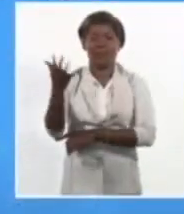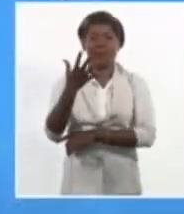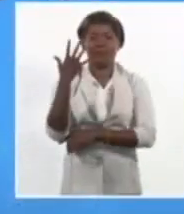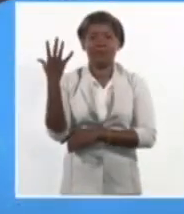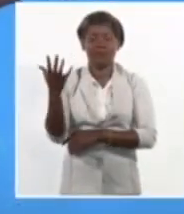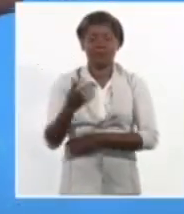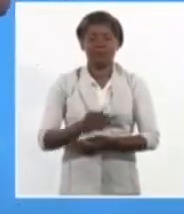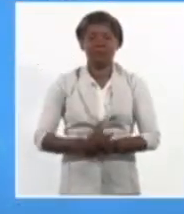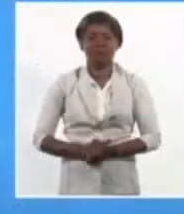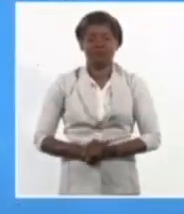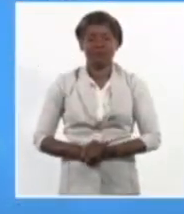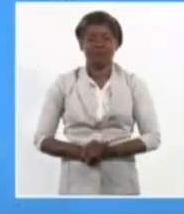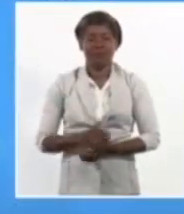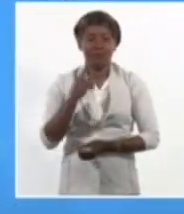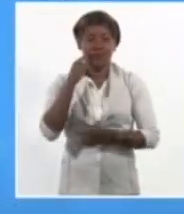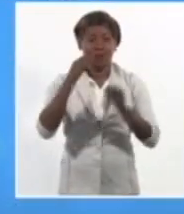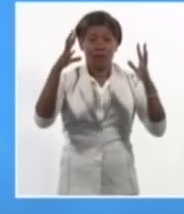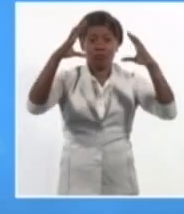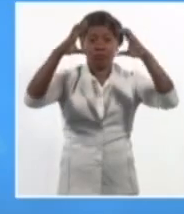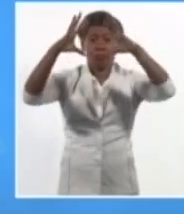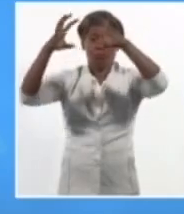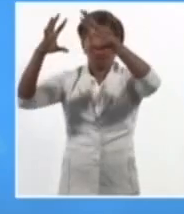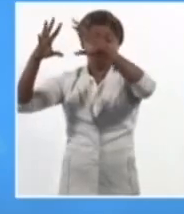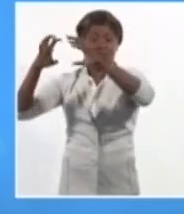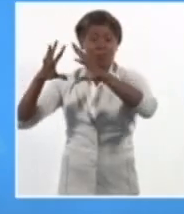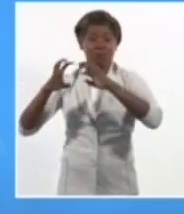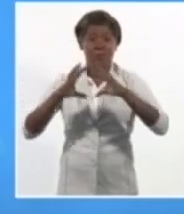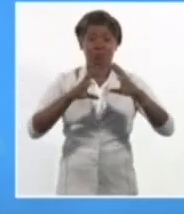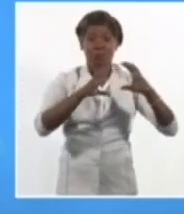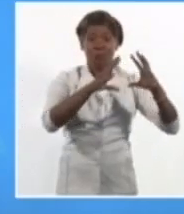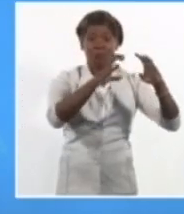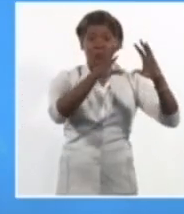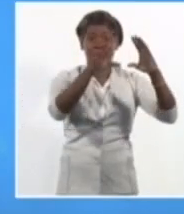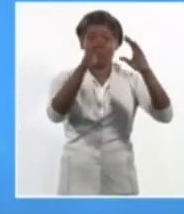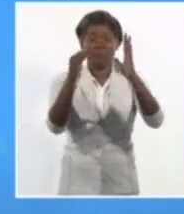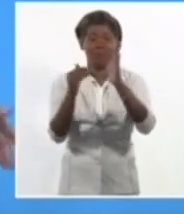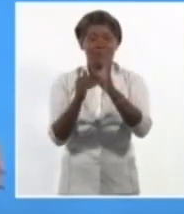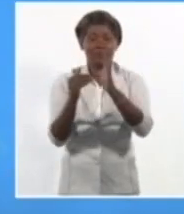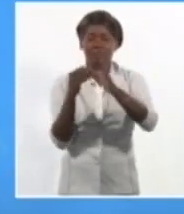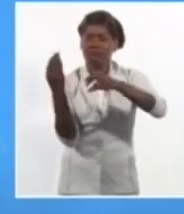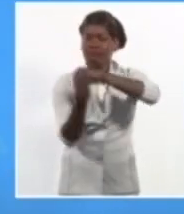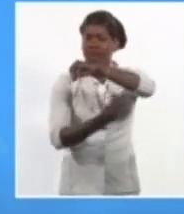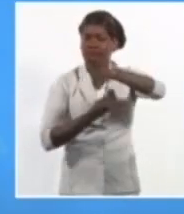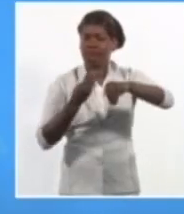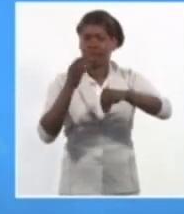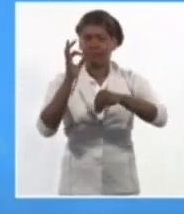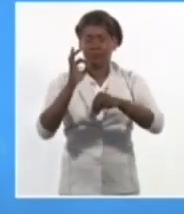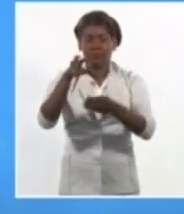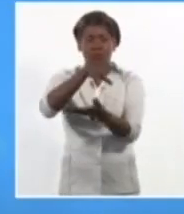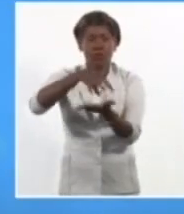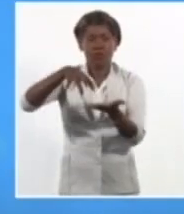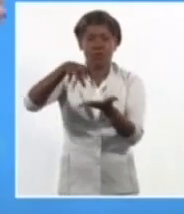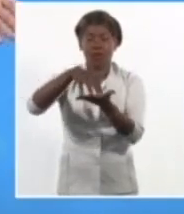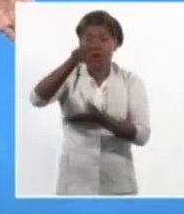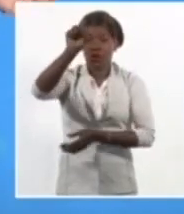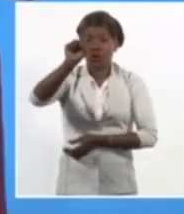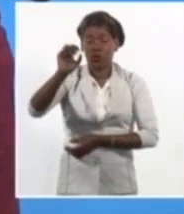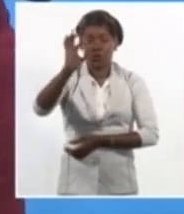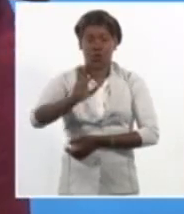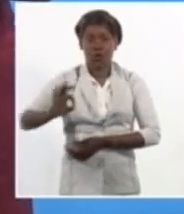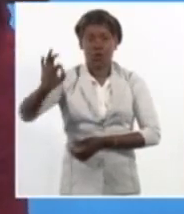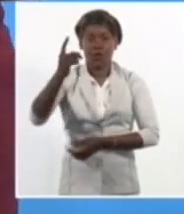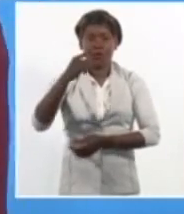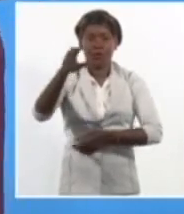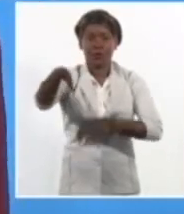sol, algunas nubes y por la tarde se nublará principalmente en localidades del interior y hacia zonas de la costa sur de centro y oriente con algunos